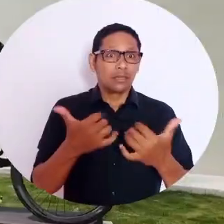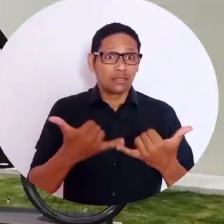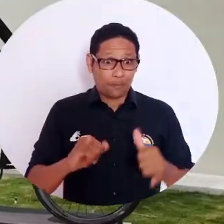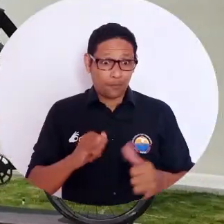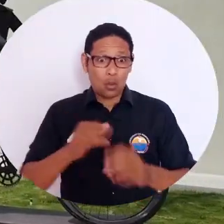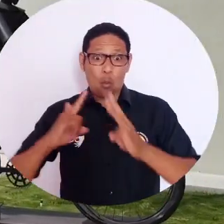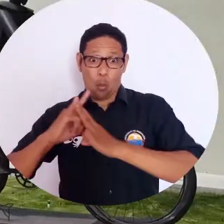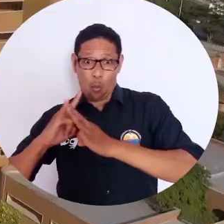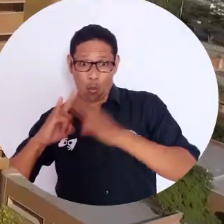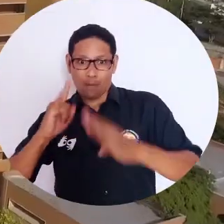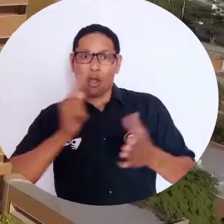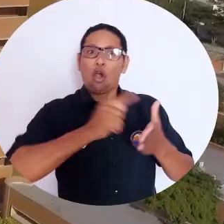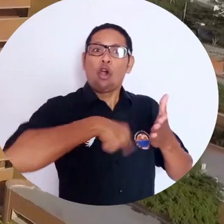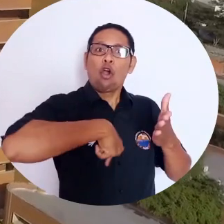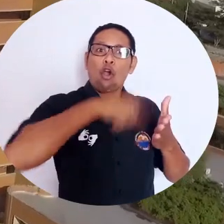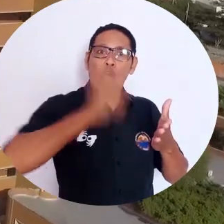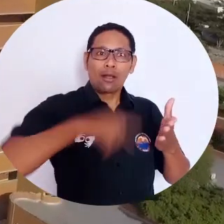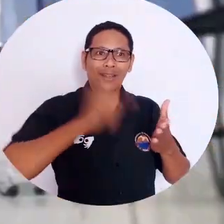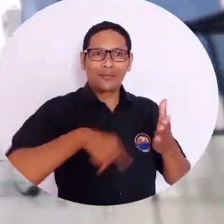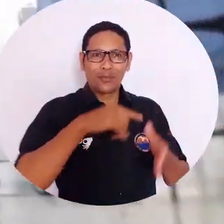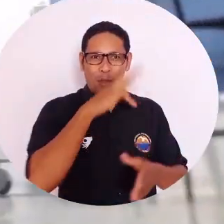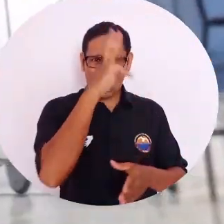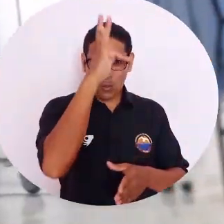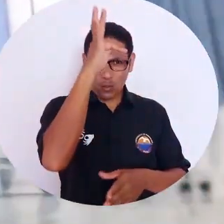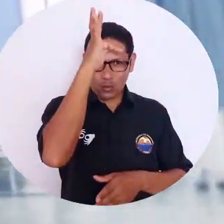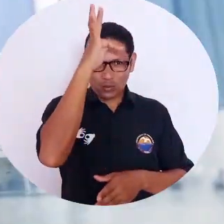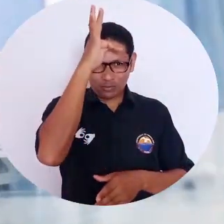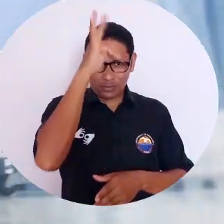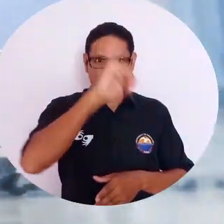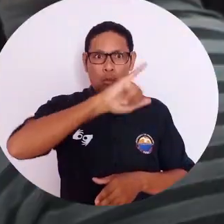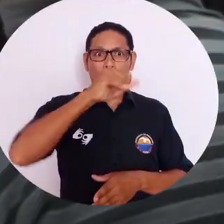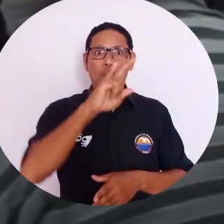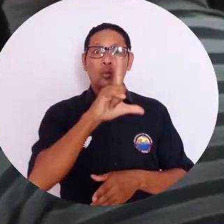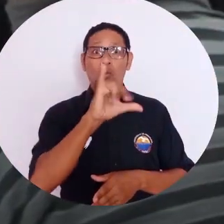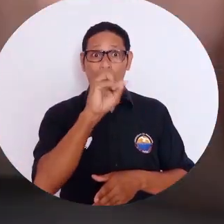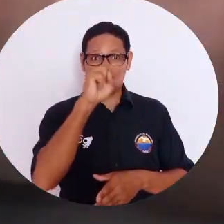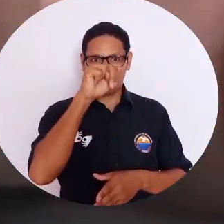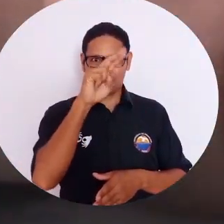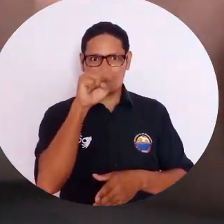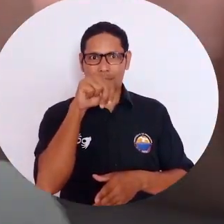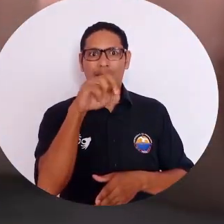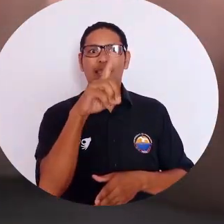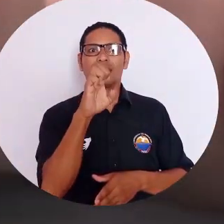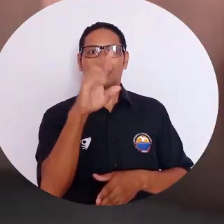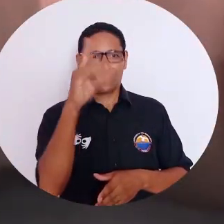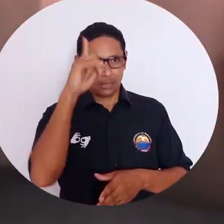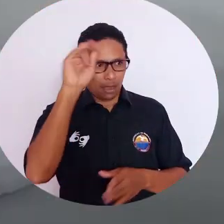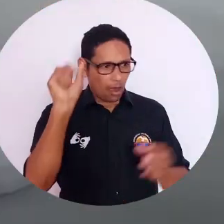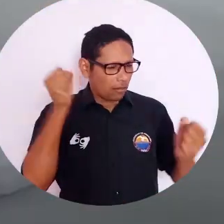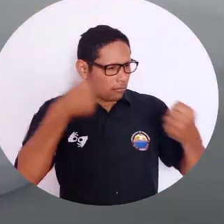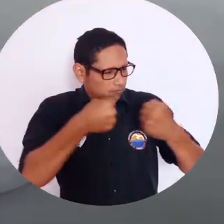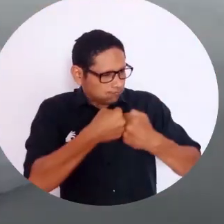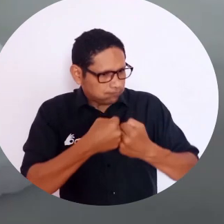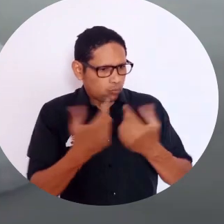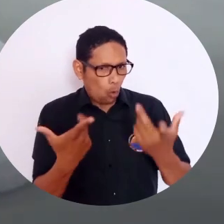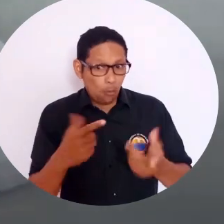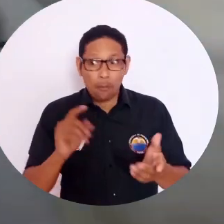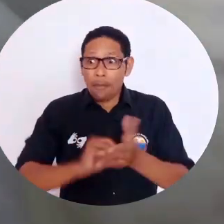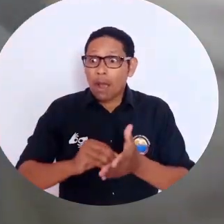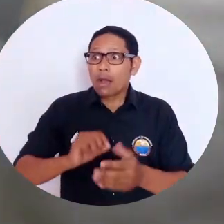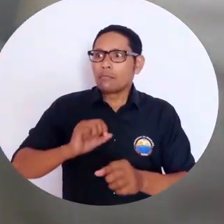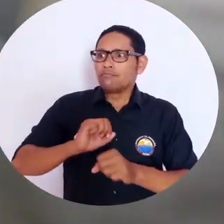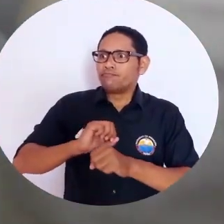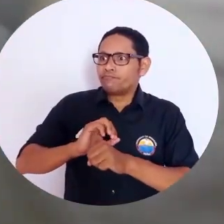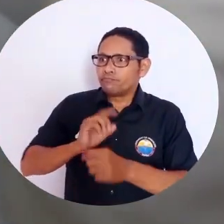Unimagdalena renovó el contrato con el Hospital Universitario Julio Méndez Barreneche con el fin de procesar las pruebas de COVID y reportar de manera ágil los